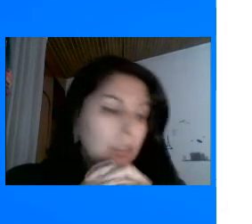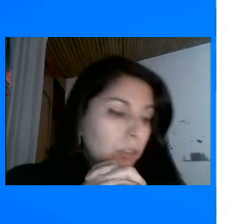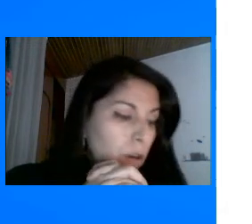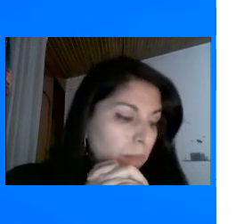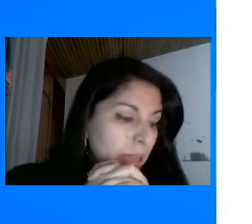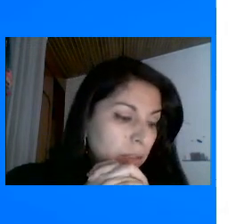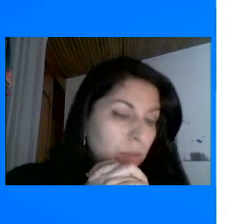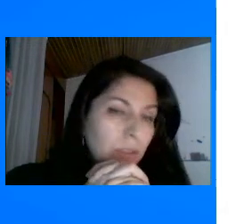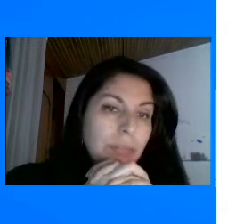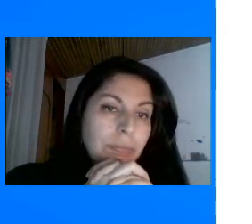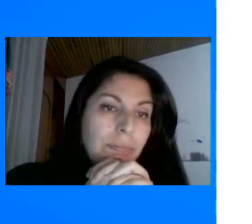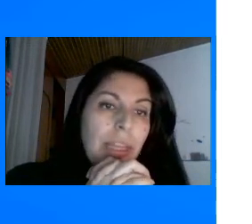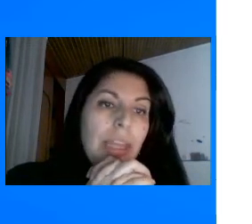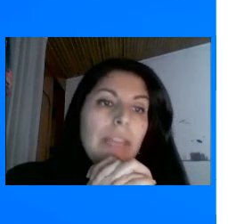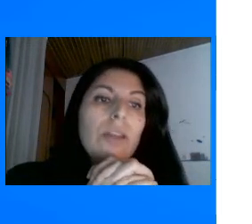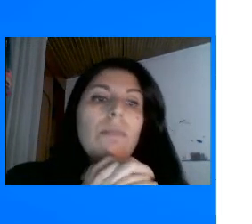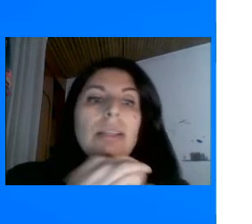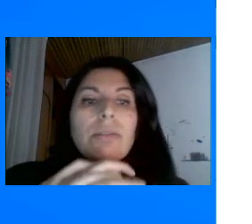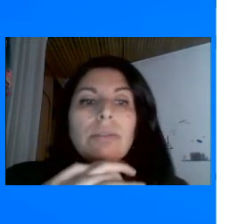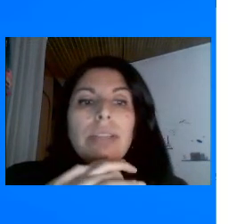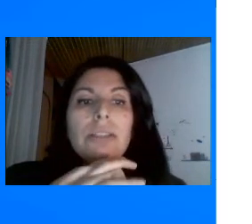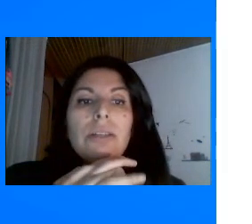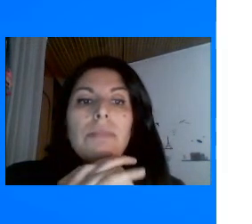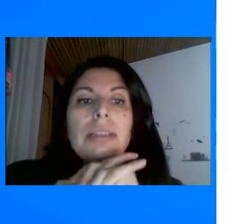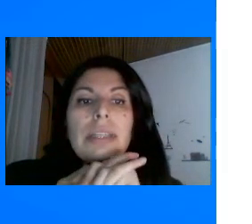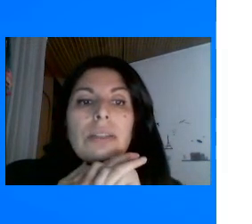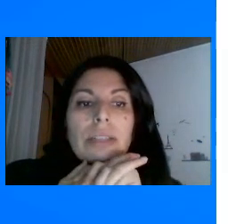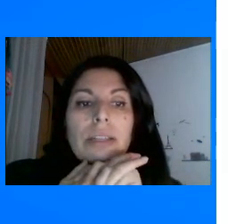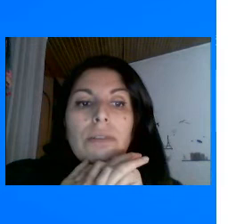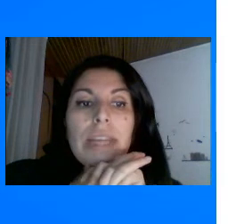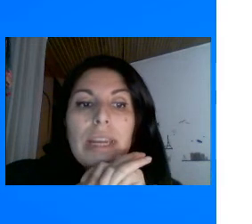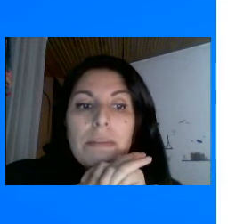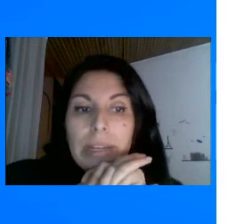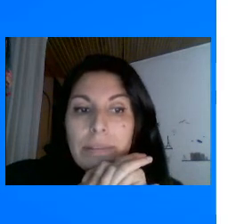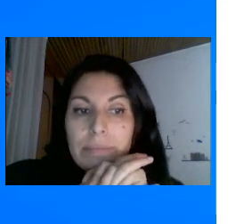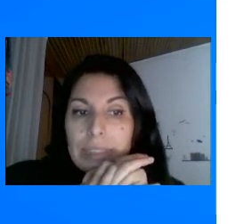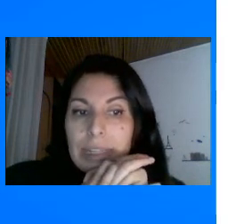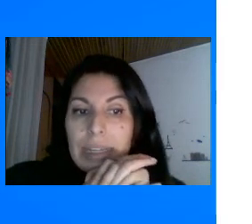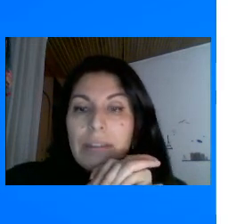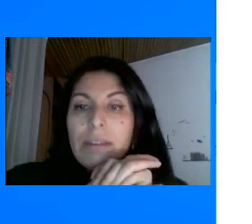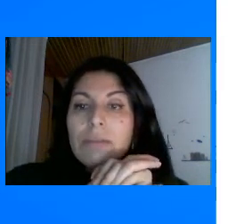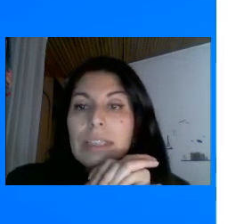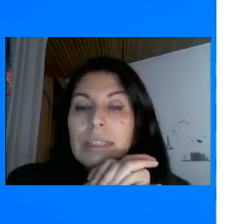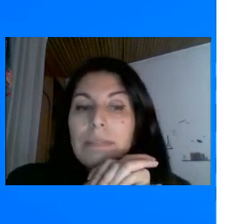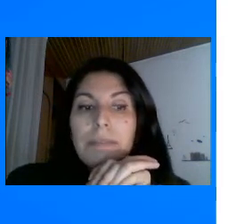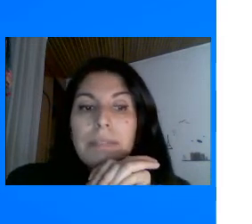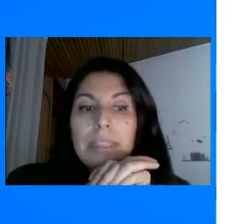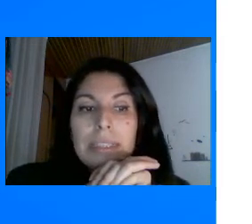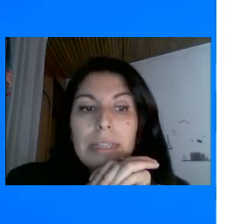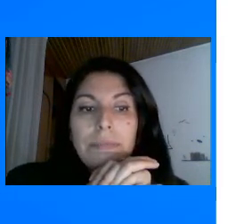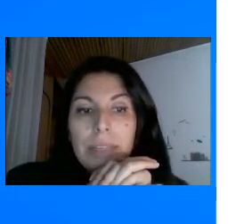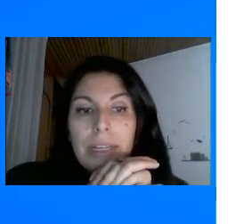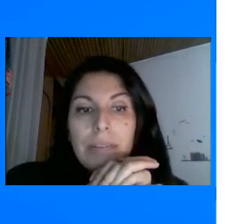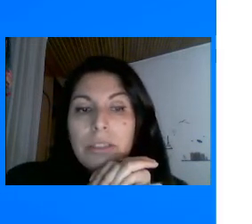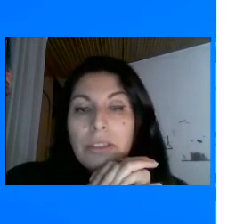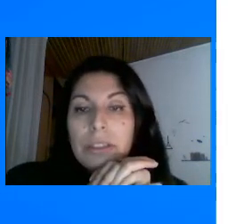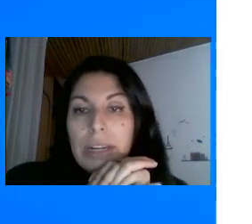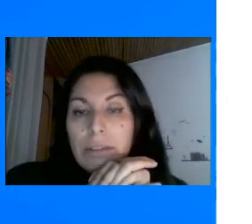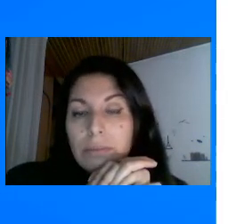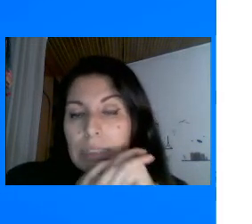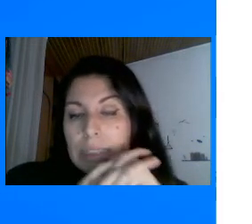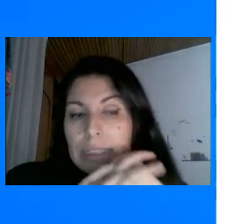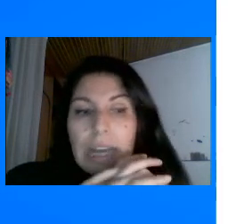llama Thomas Cook Thomas Cook Nació el 22 de noviembre ¿Sí? Él era bautista Era